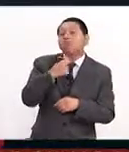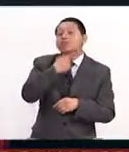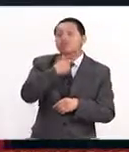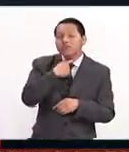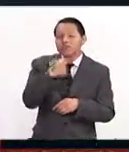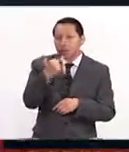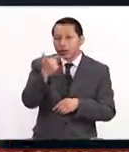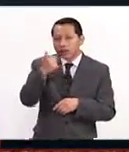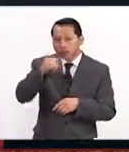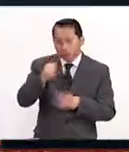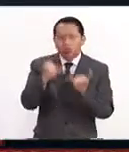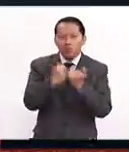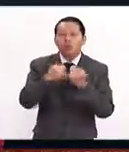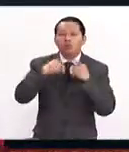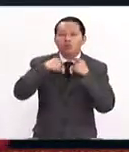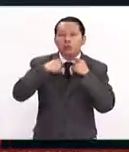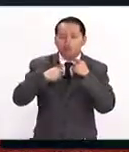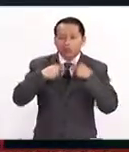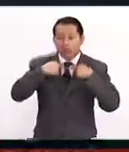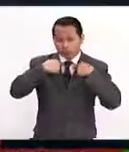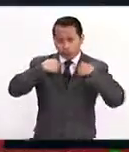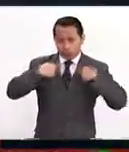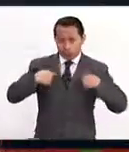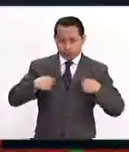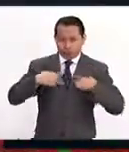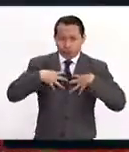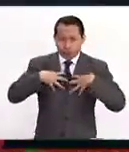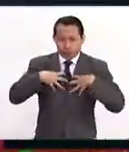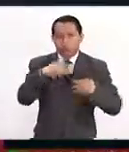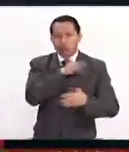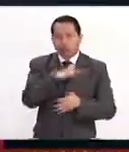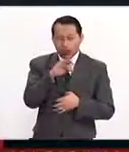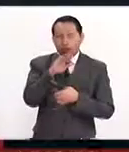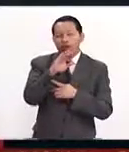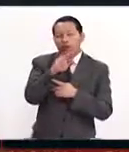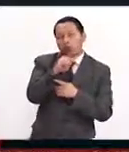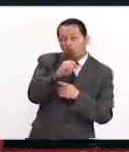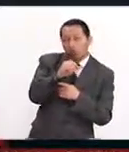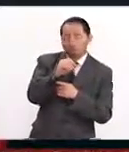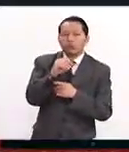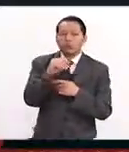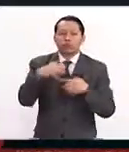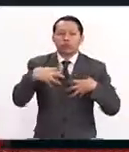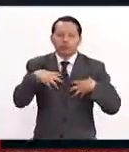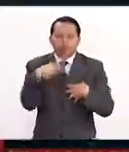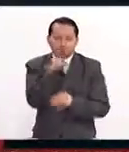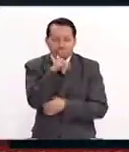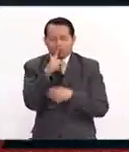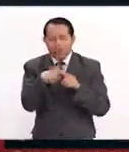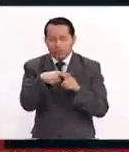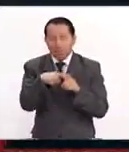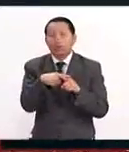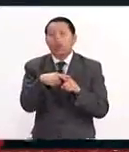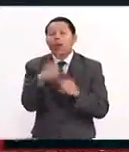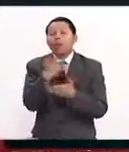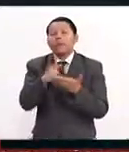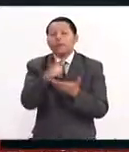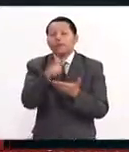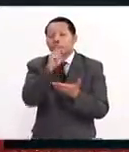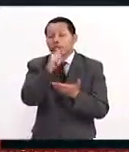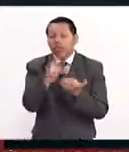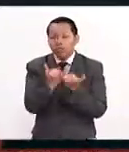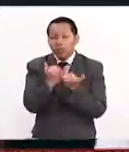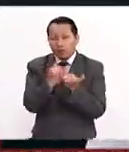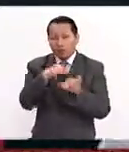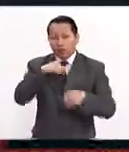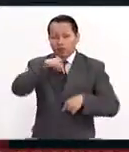las vías inferiores, como son bronquios, tráquea, pulmones. Pero aparte tiene una vecindad muy estrecha con lo que es el esófago